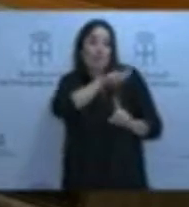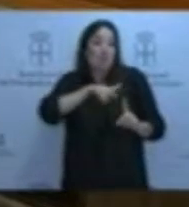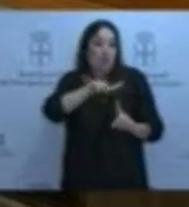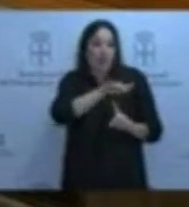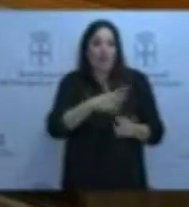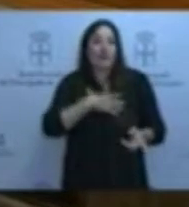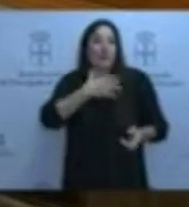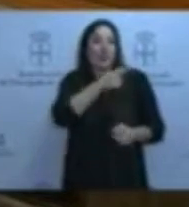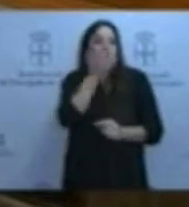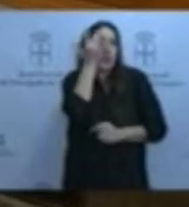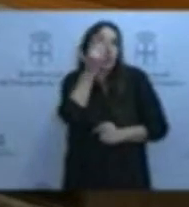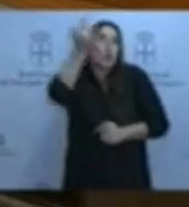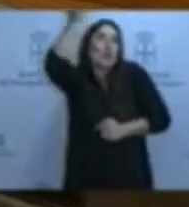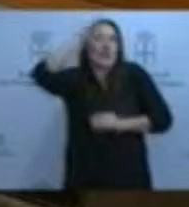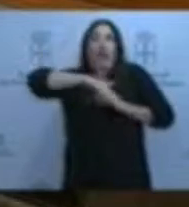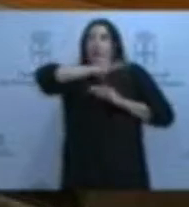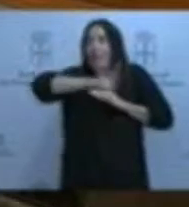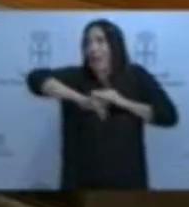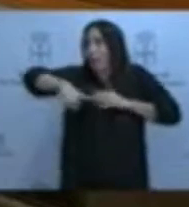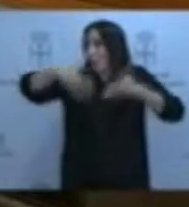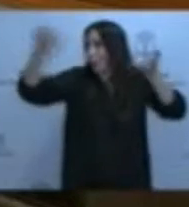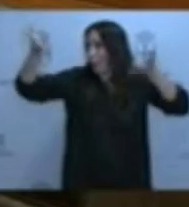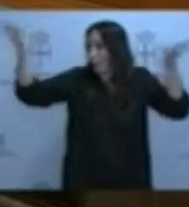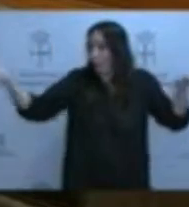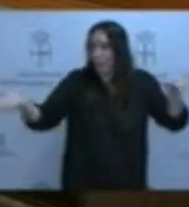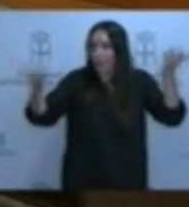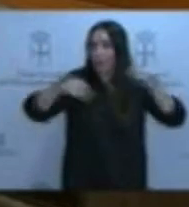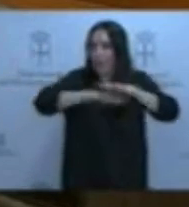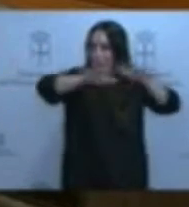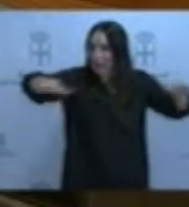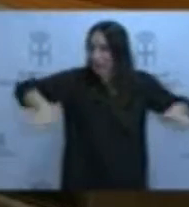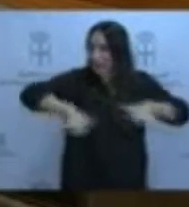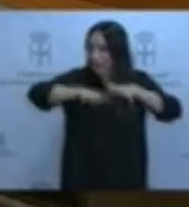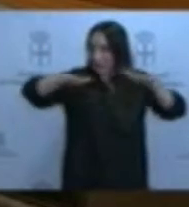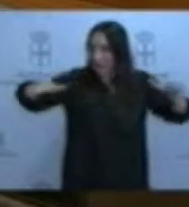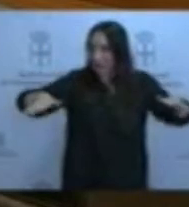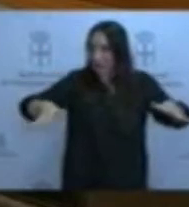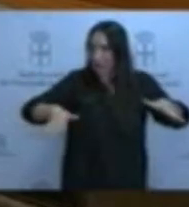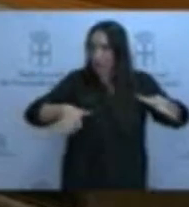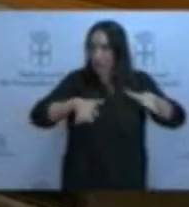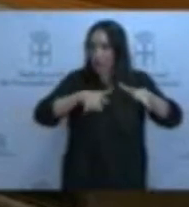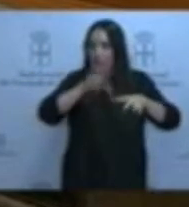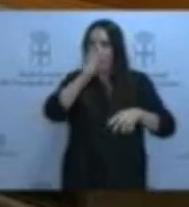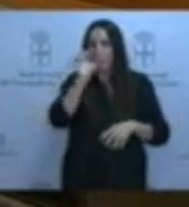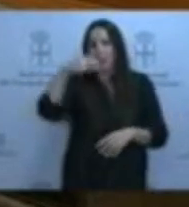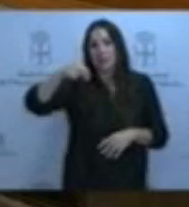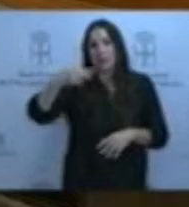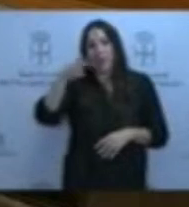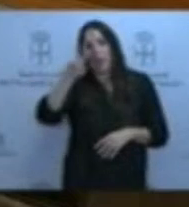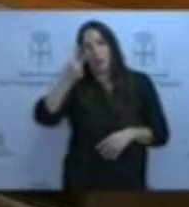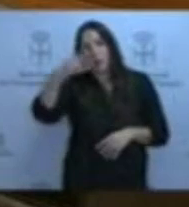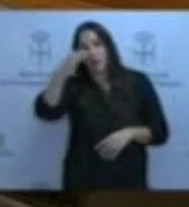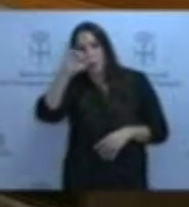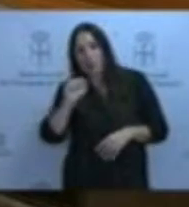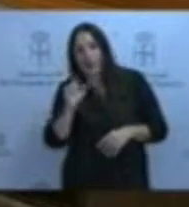estaban soñando que se bañaban en la playa de Penarrubia, igual que Fraga